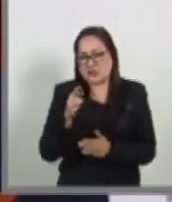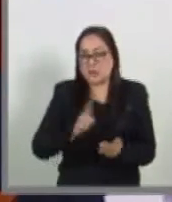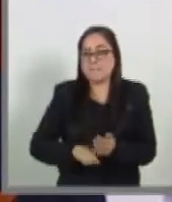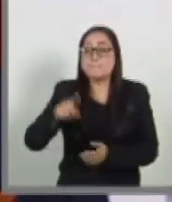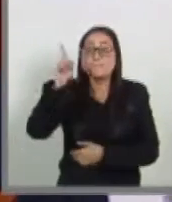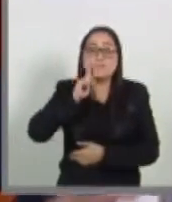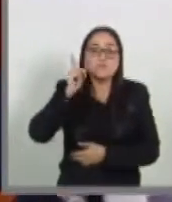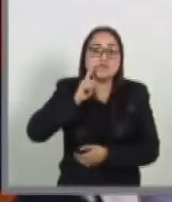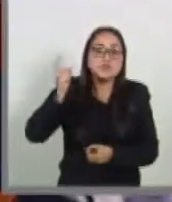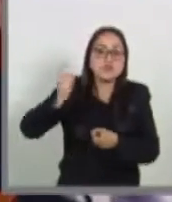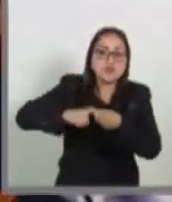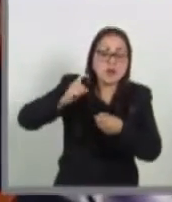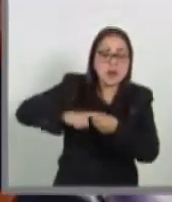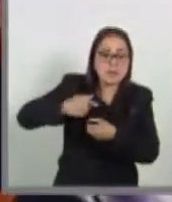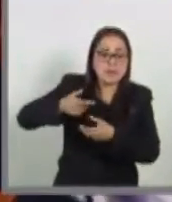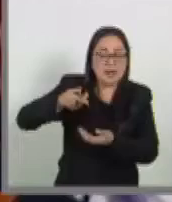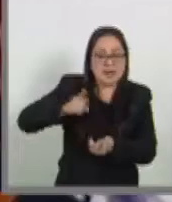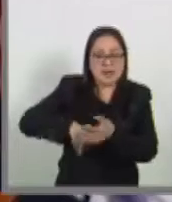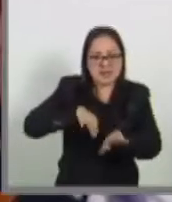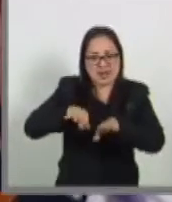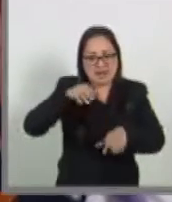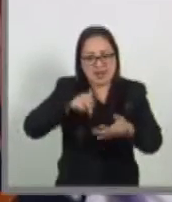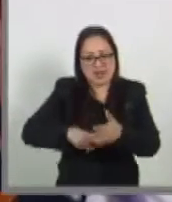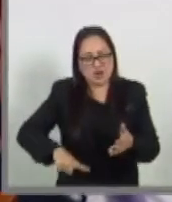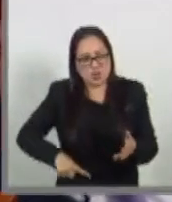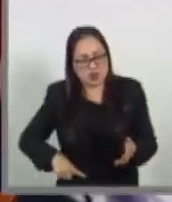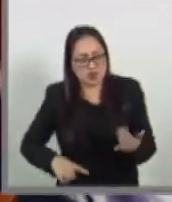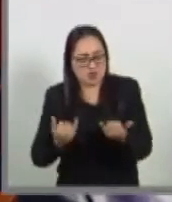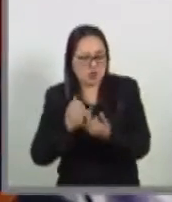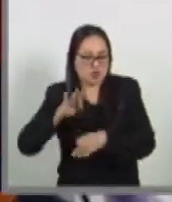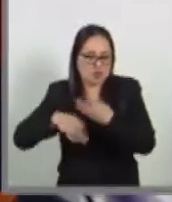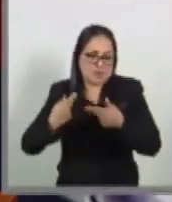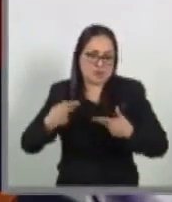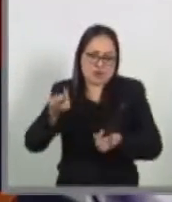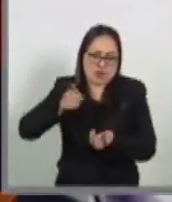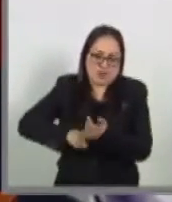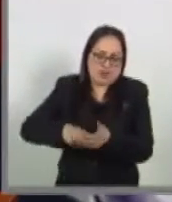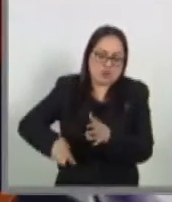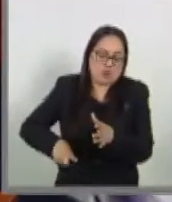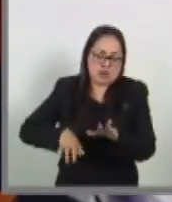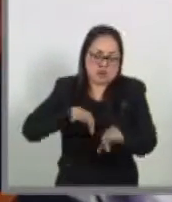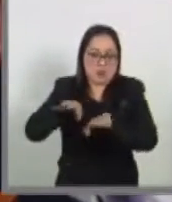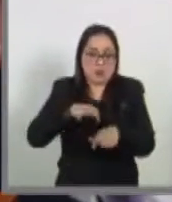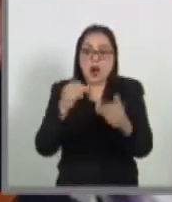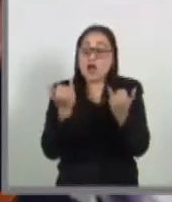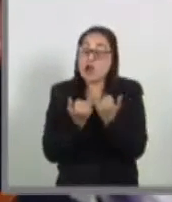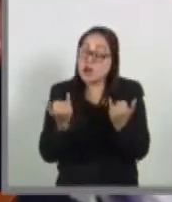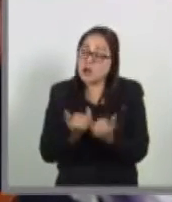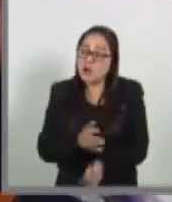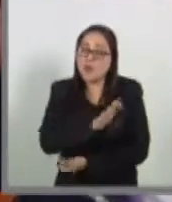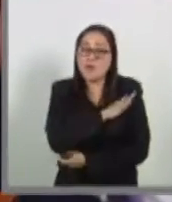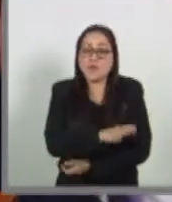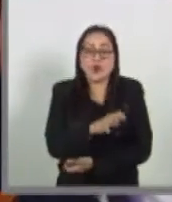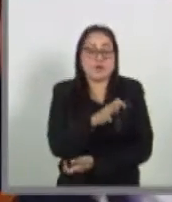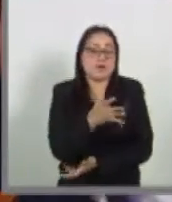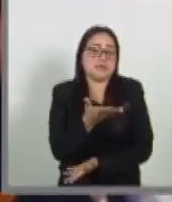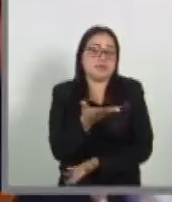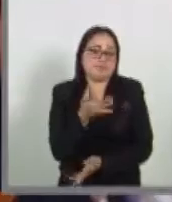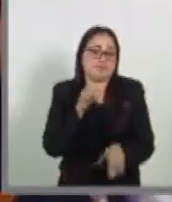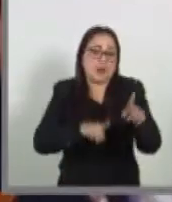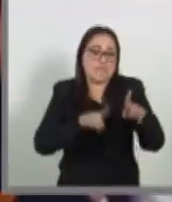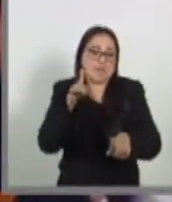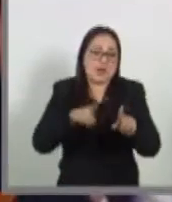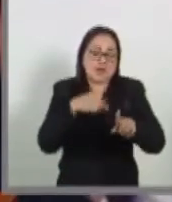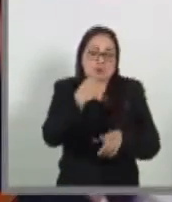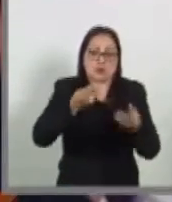aquellas que están al servicio del Estado, igual que las demás trabajadoras, pudieran también resolver, de acuerdo a su